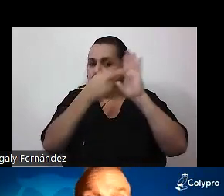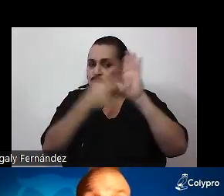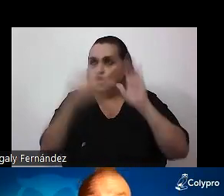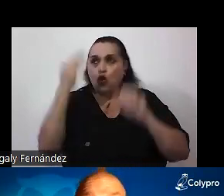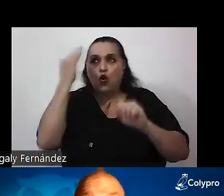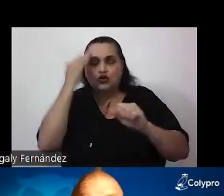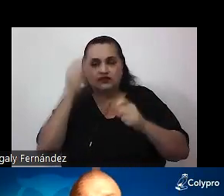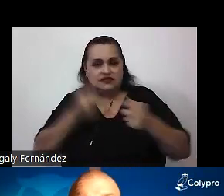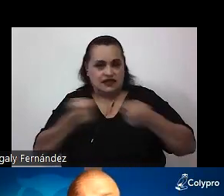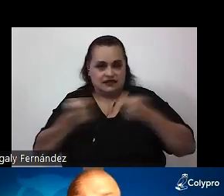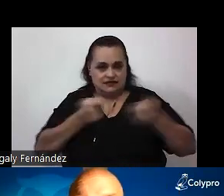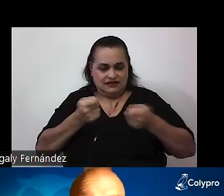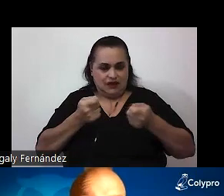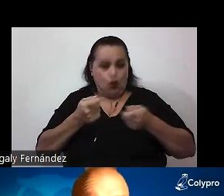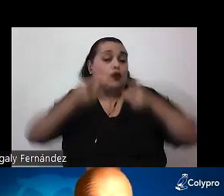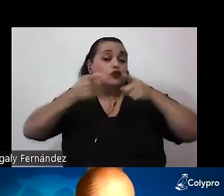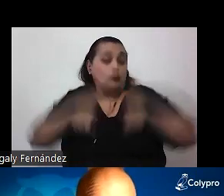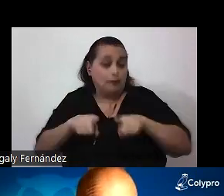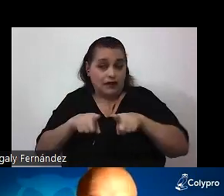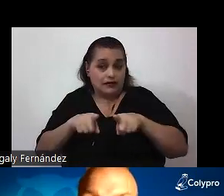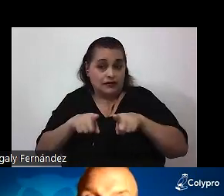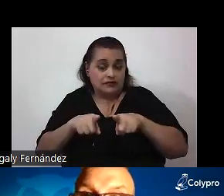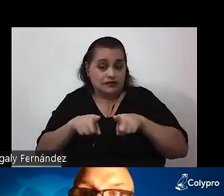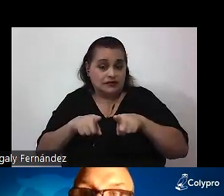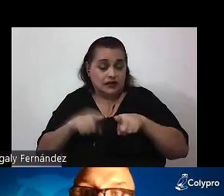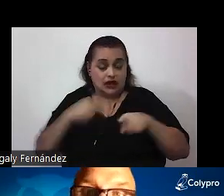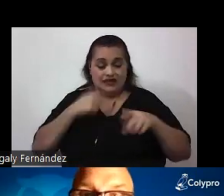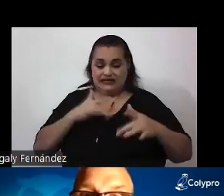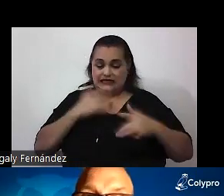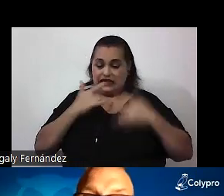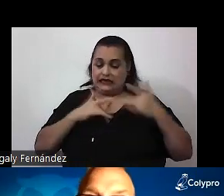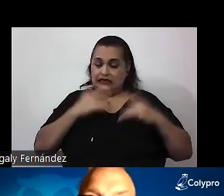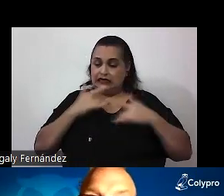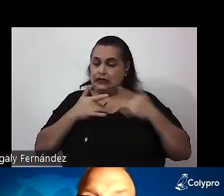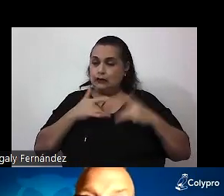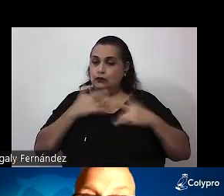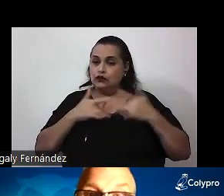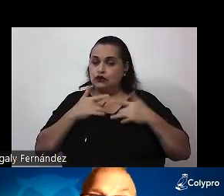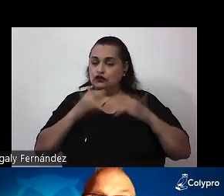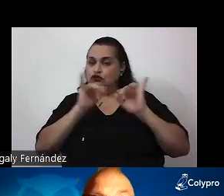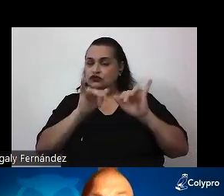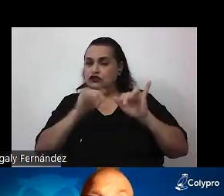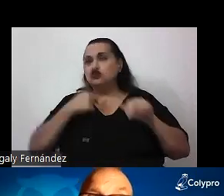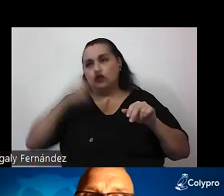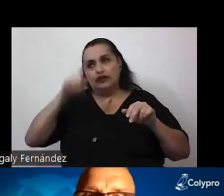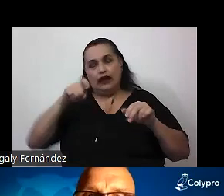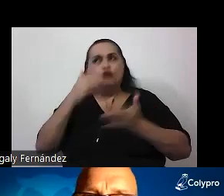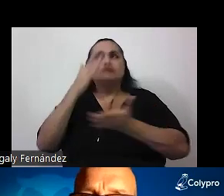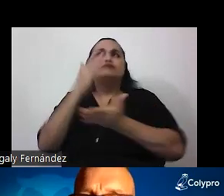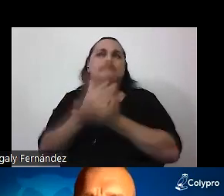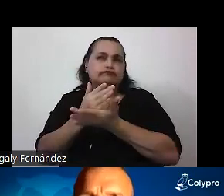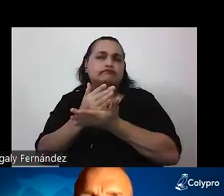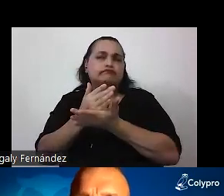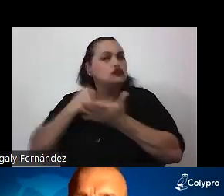cuando nos sucede, cuando sentimos esa sensación de tener que detenernos y decir, un momento, a ver,